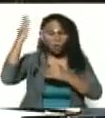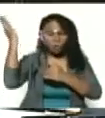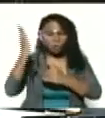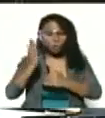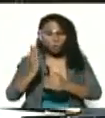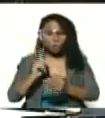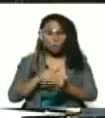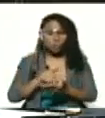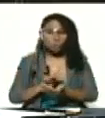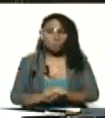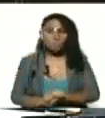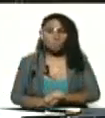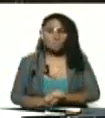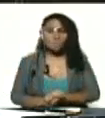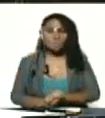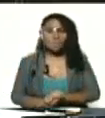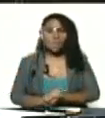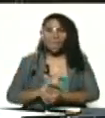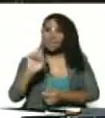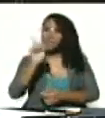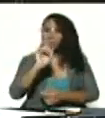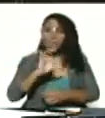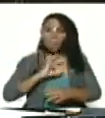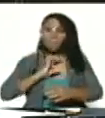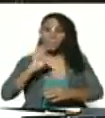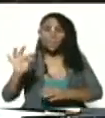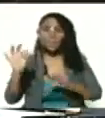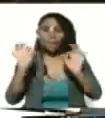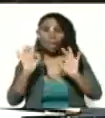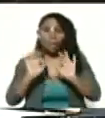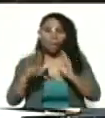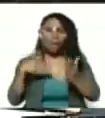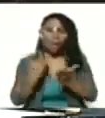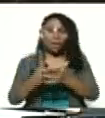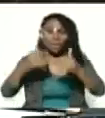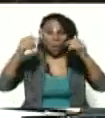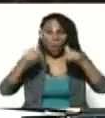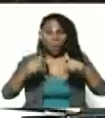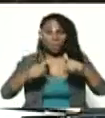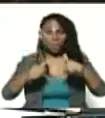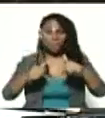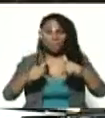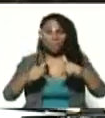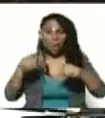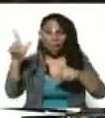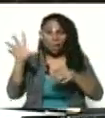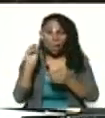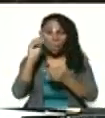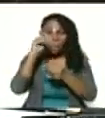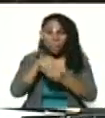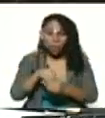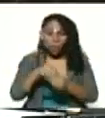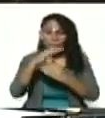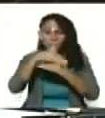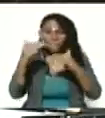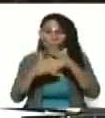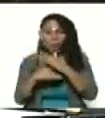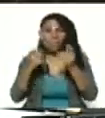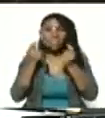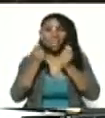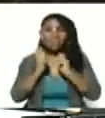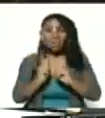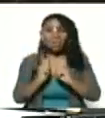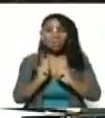no ha contagiado a nadie hasta el día de hoy está aislada bajo tratamiento